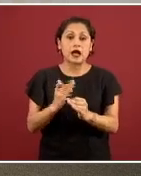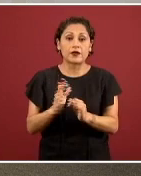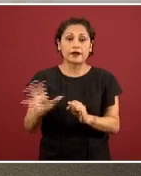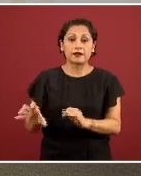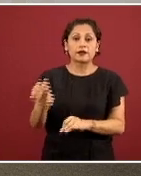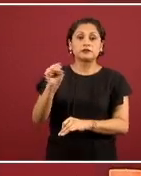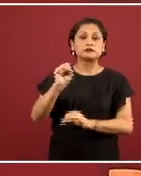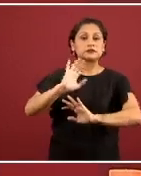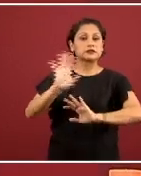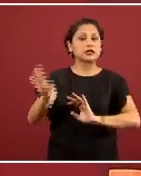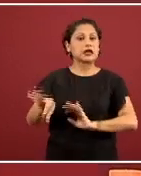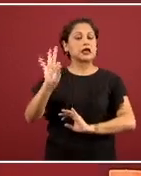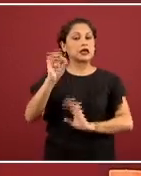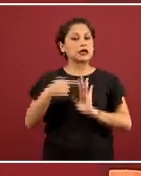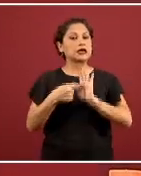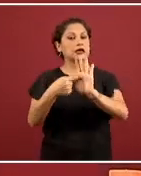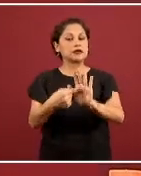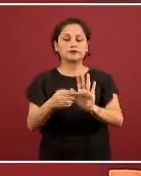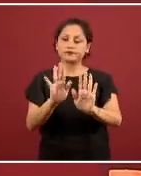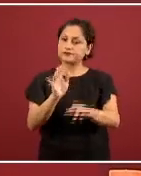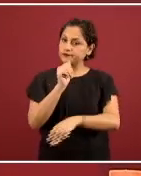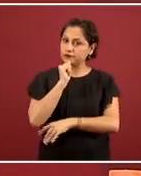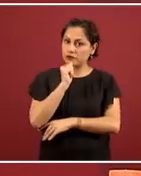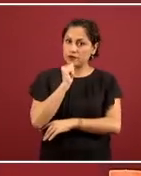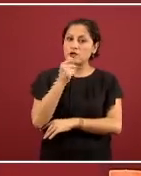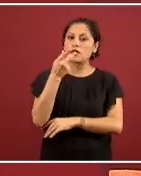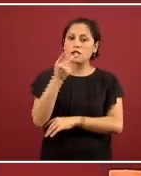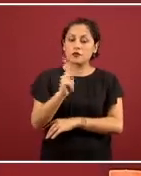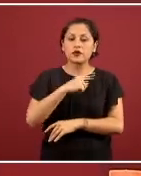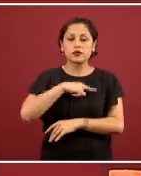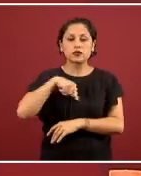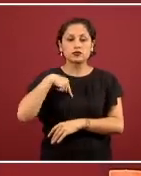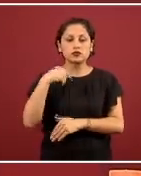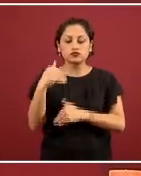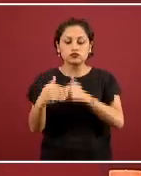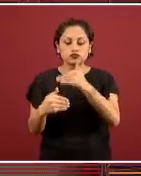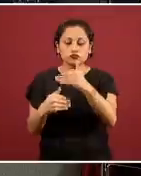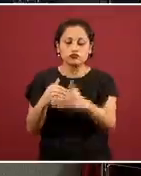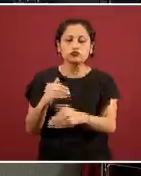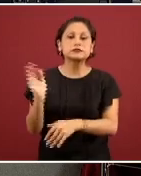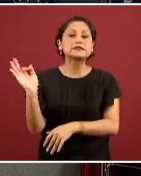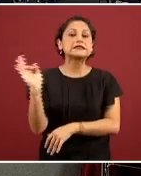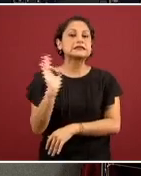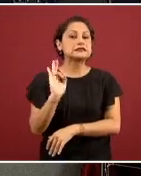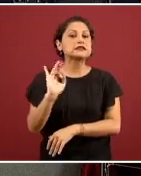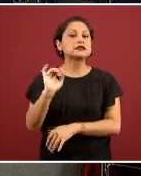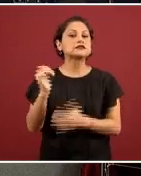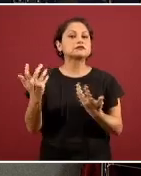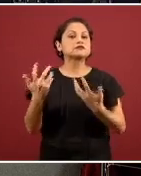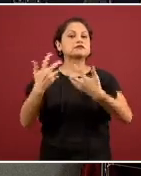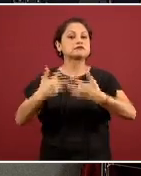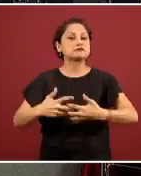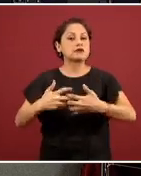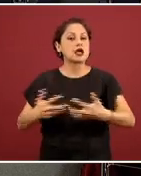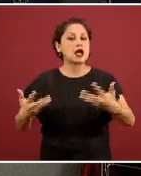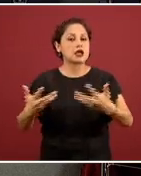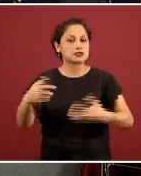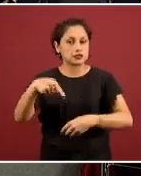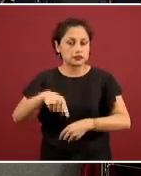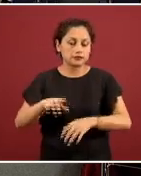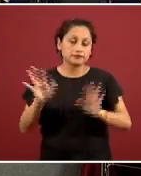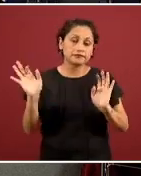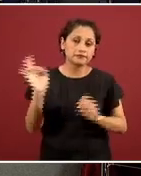pero vemos una ruta crítica que haría factible la fabricación de algunos de estos. Gracias. Usted y usted, por favor.